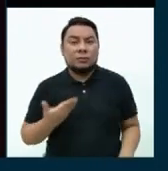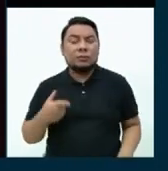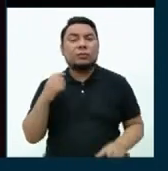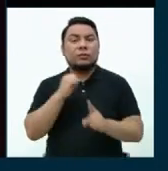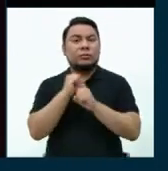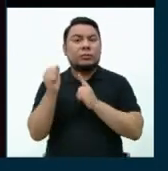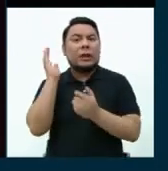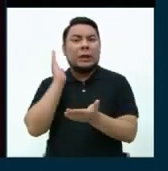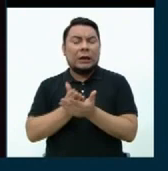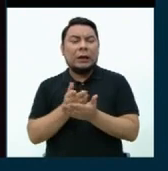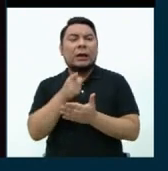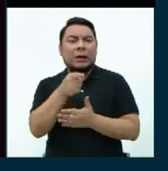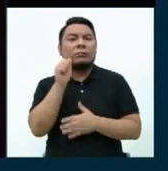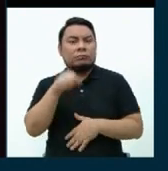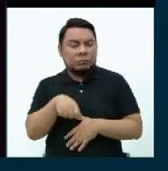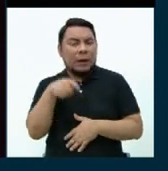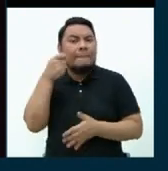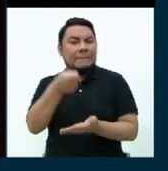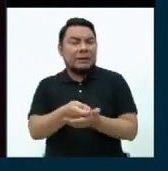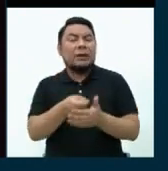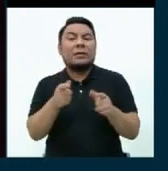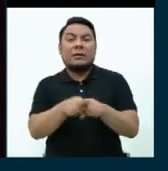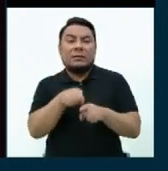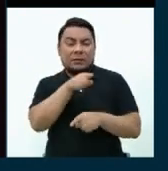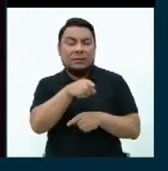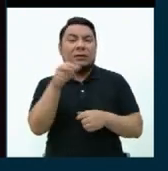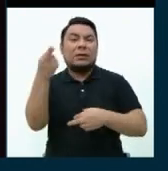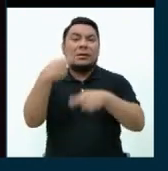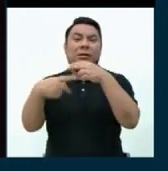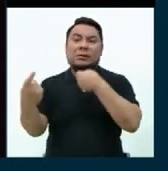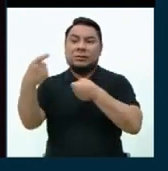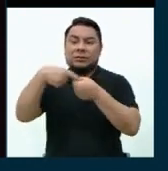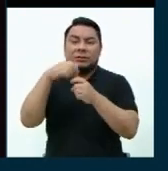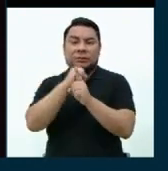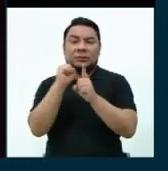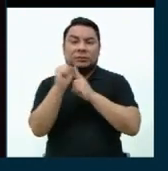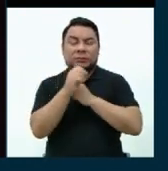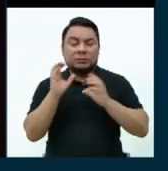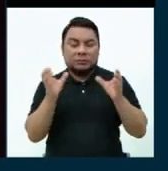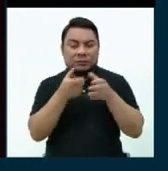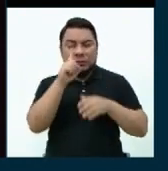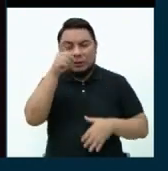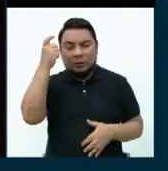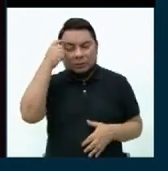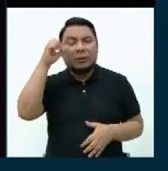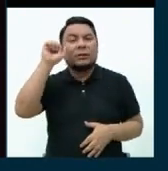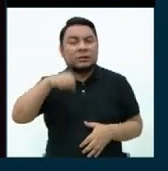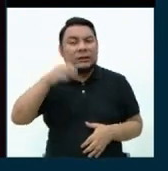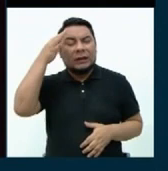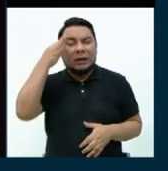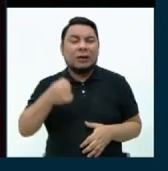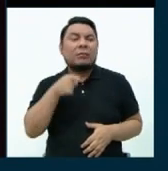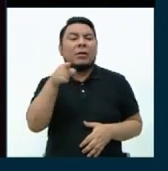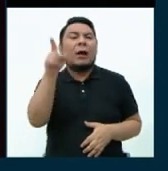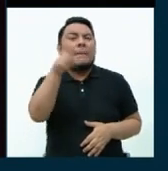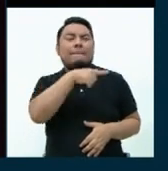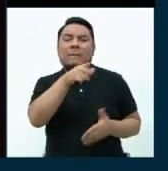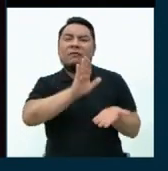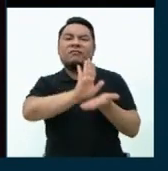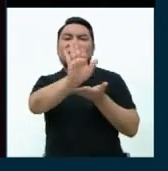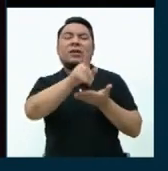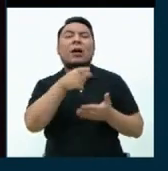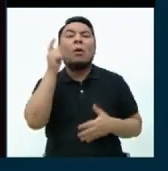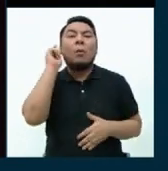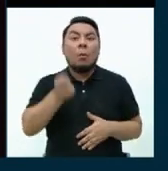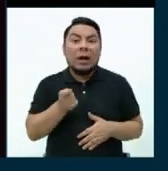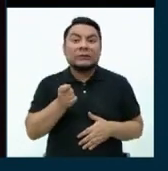sociedad. Además tienen que reintegrarse a la sociedad. Y como partido creemos en la muerte civil para jueces